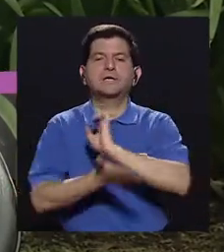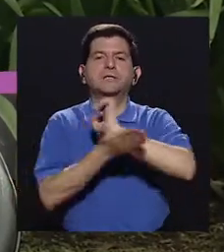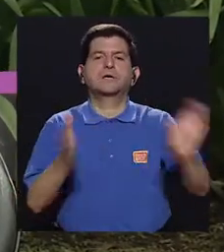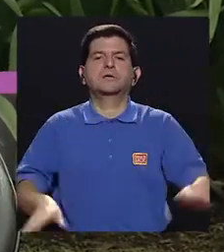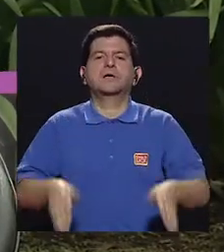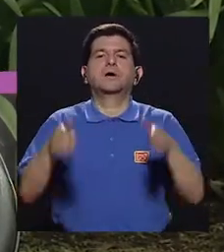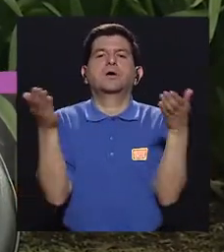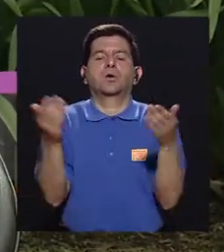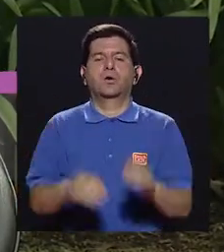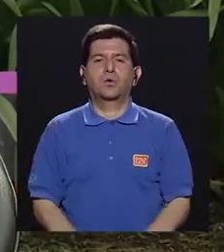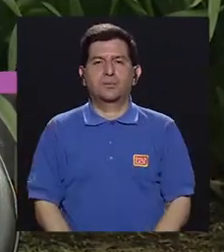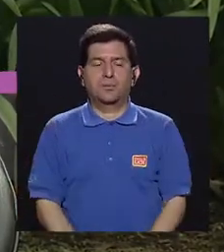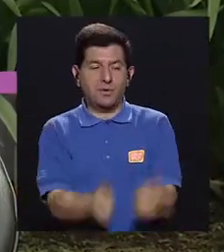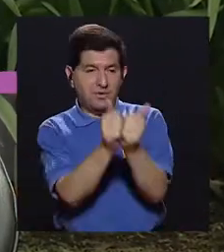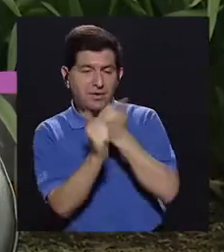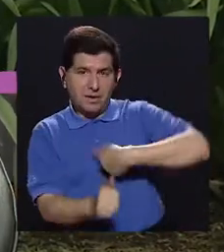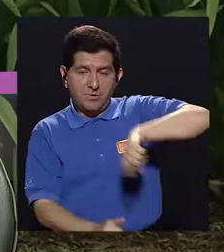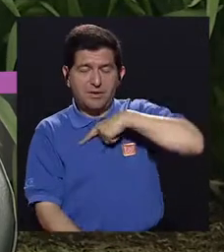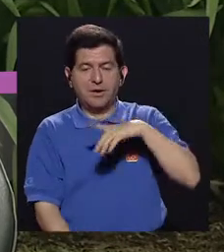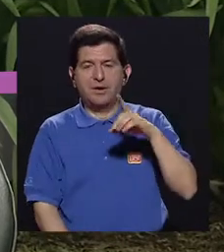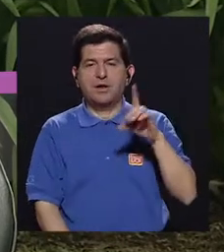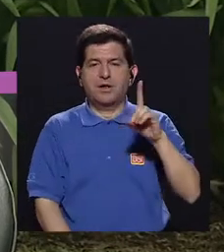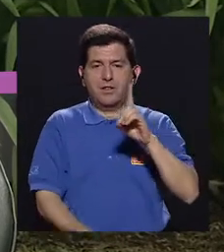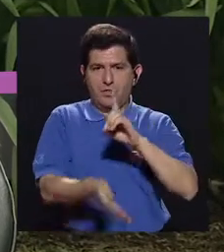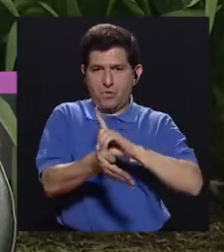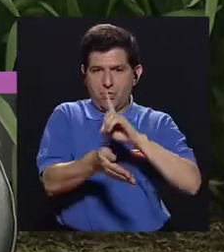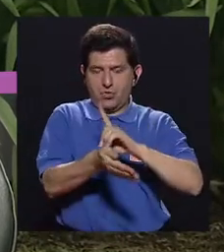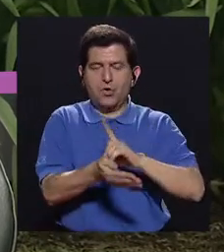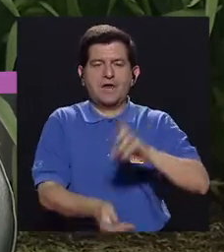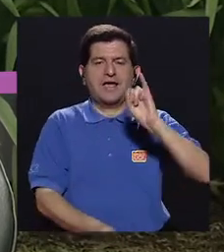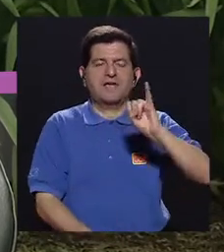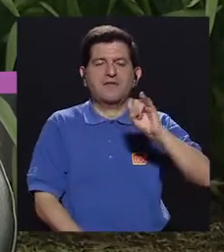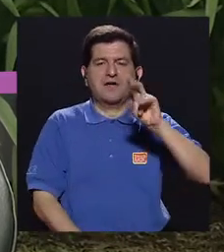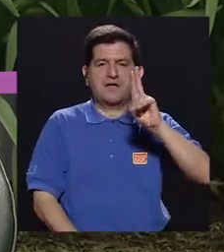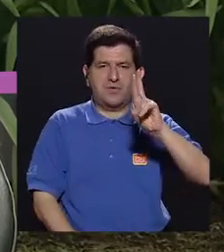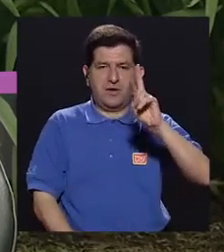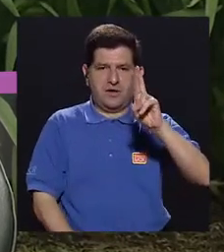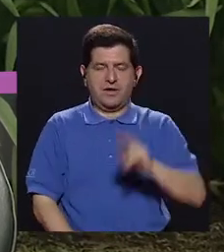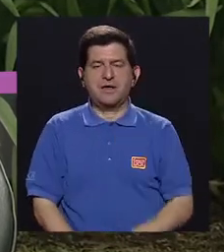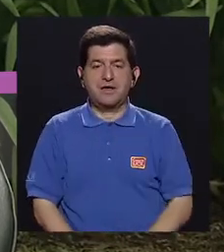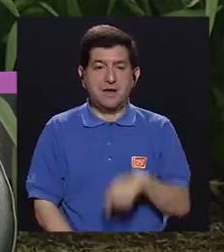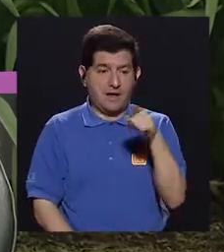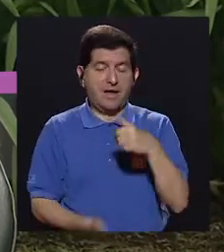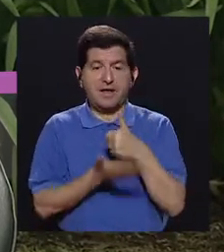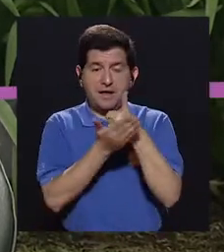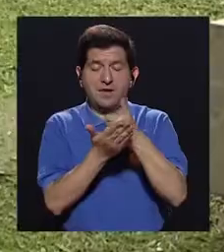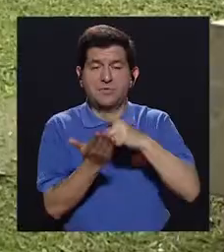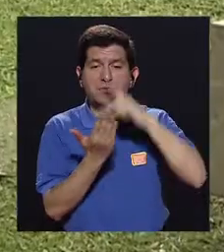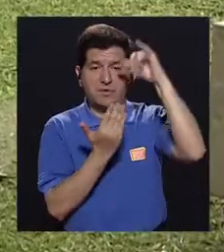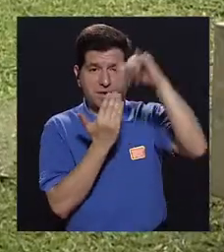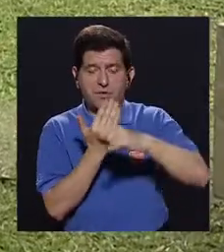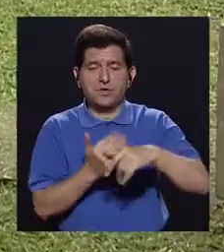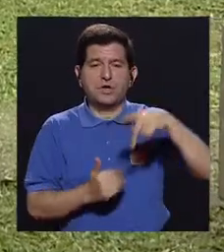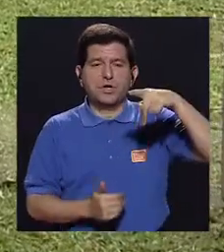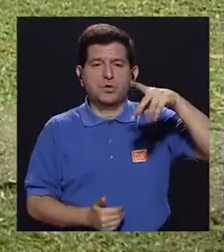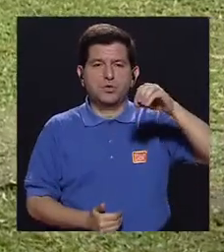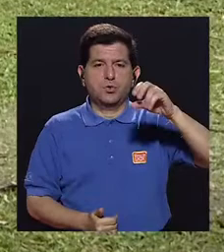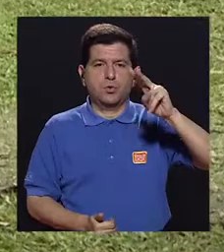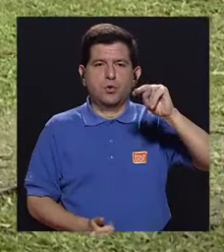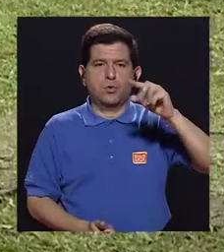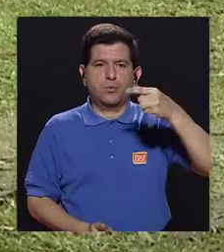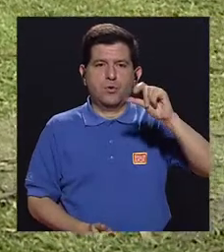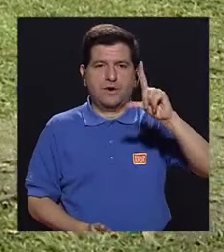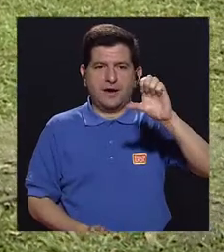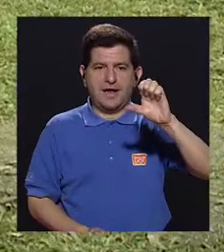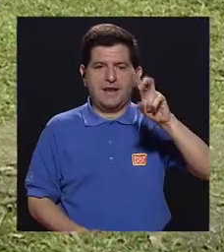prevenirla. Para ello nos acompaña la doctora Ivania Ureña, nutricionista colaboradora del proyecto Póngale Vida y profesora de la Escuela de